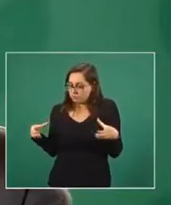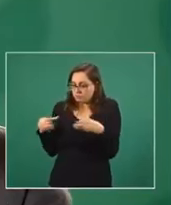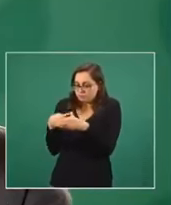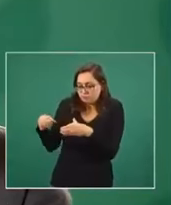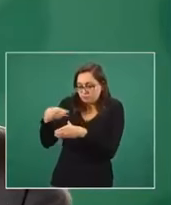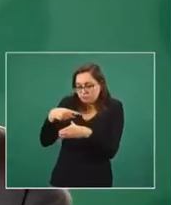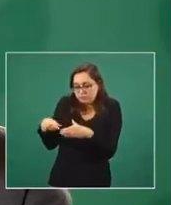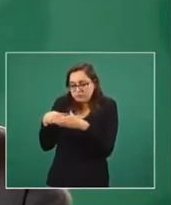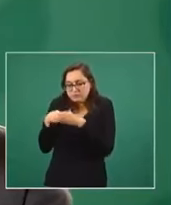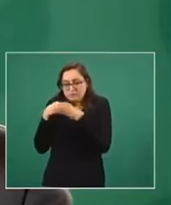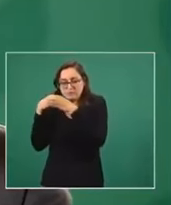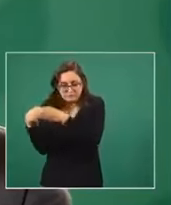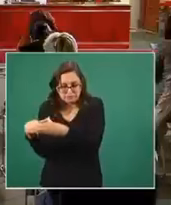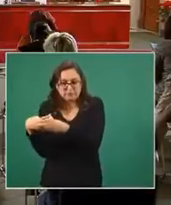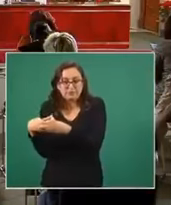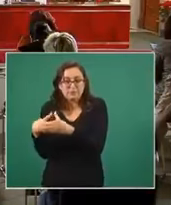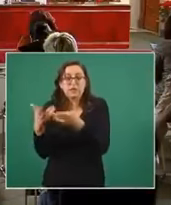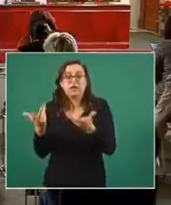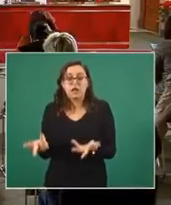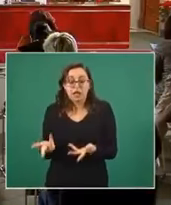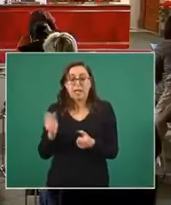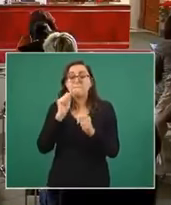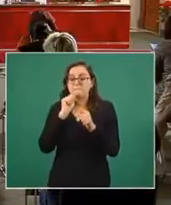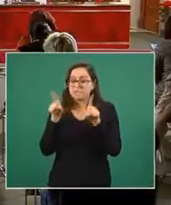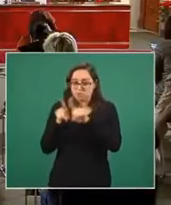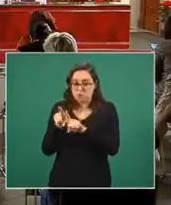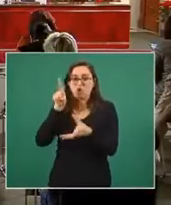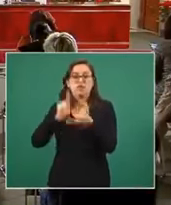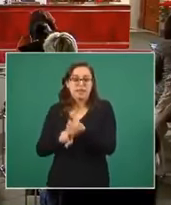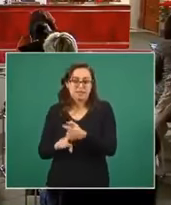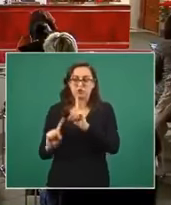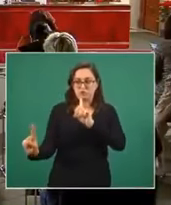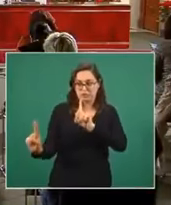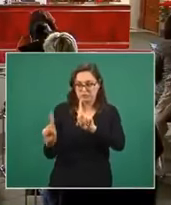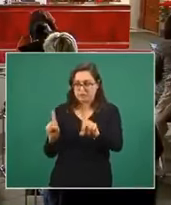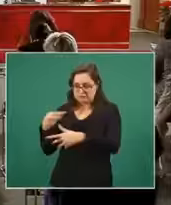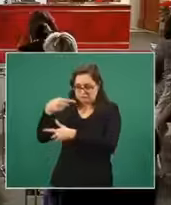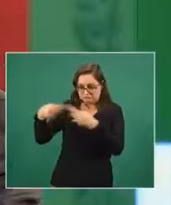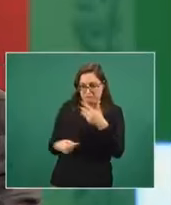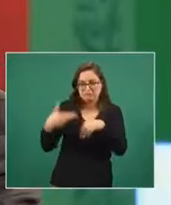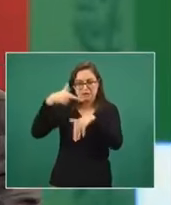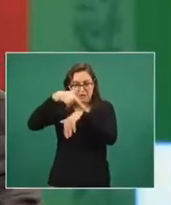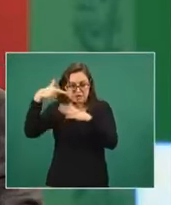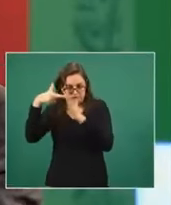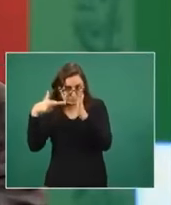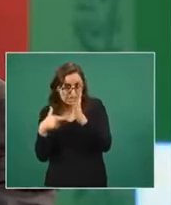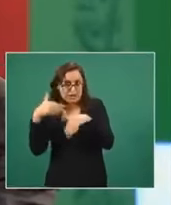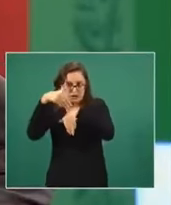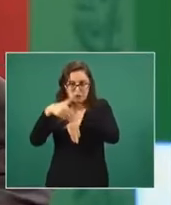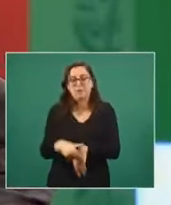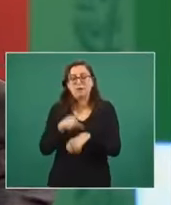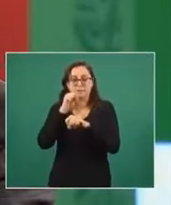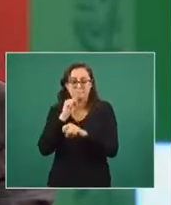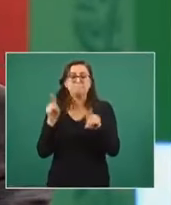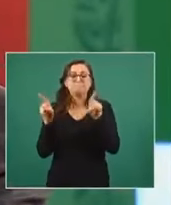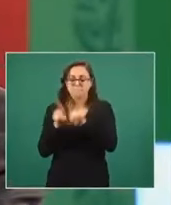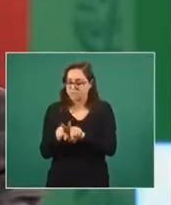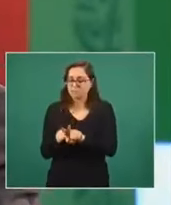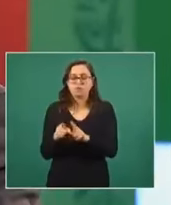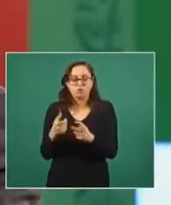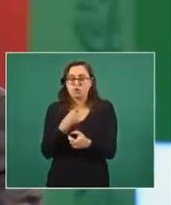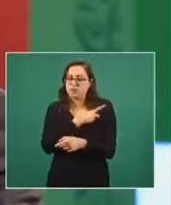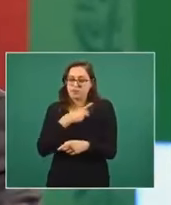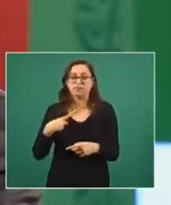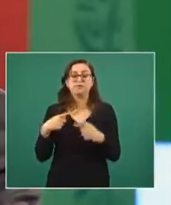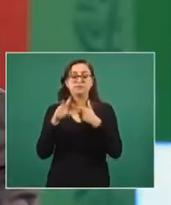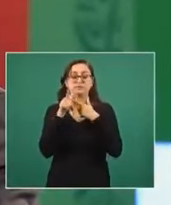los grupos pequeños, de todos modos seguir las distintas medidas de prevención al momento de las distintas actividades